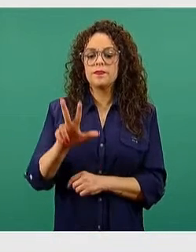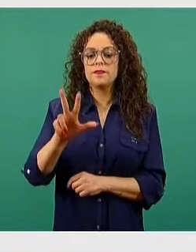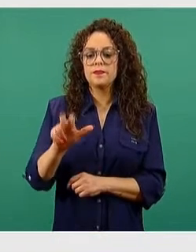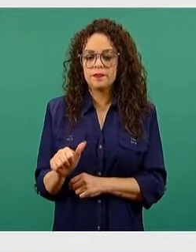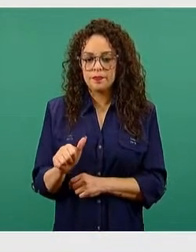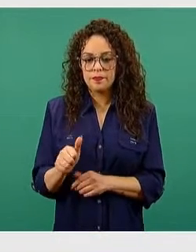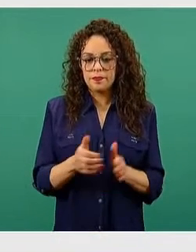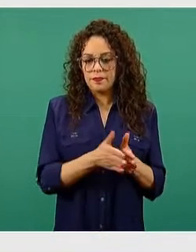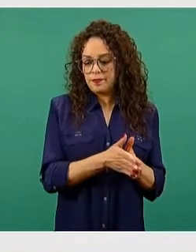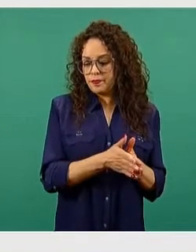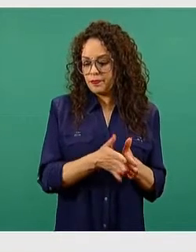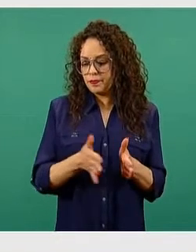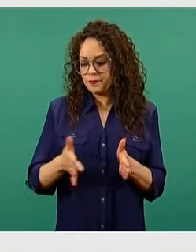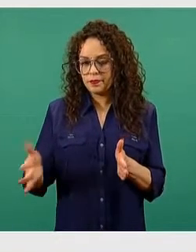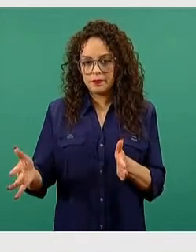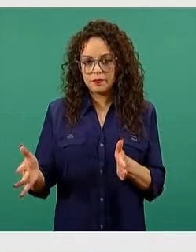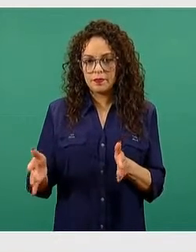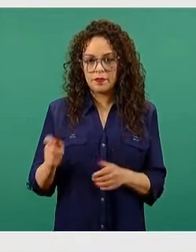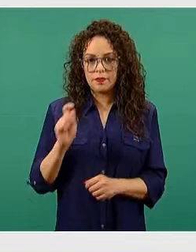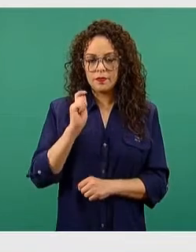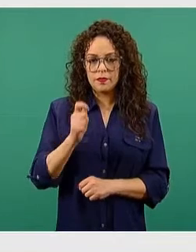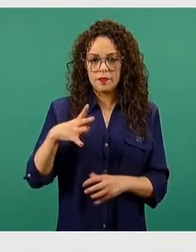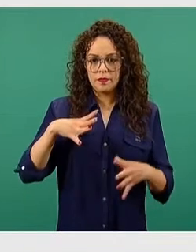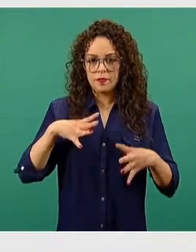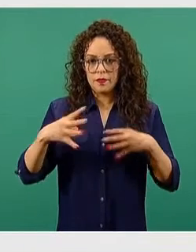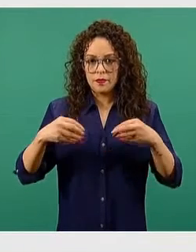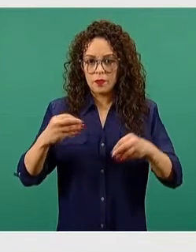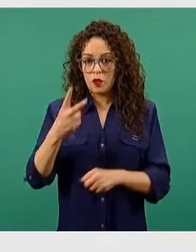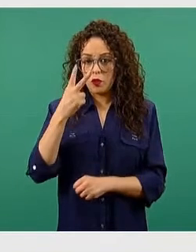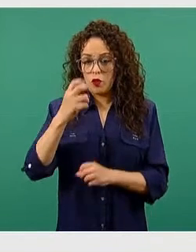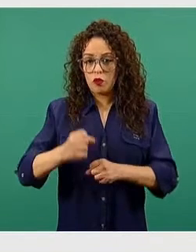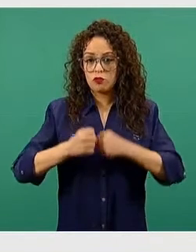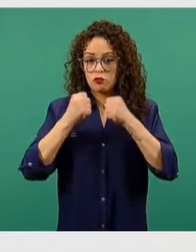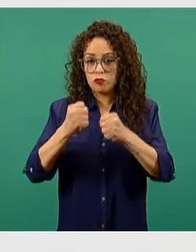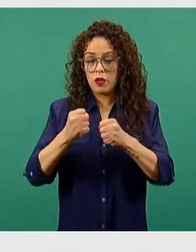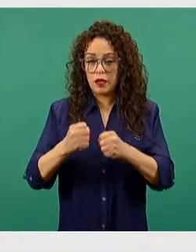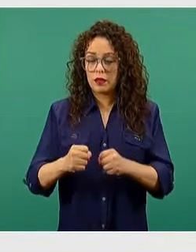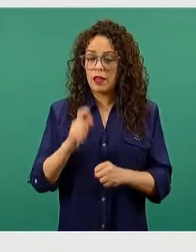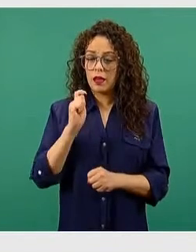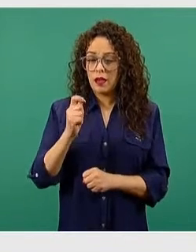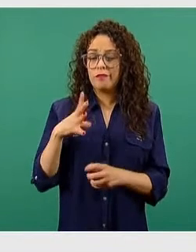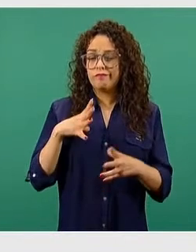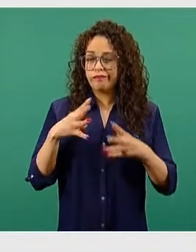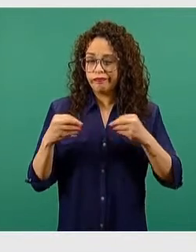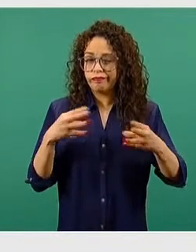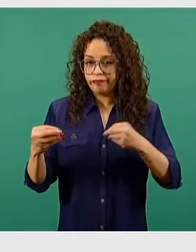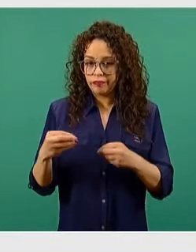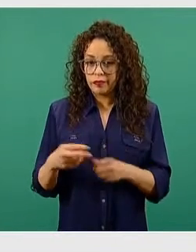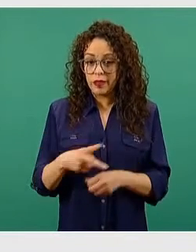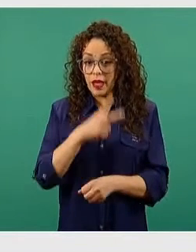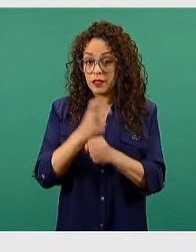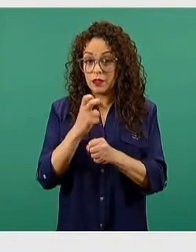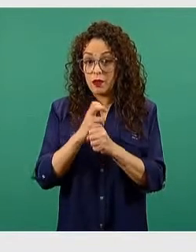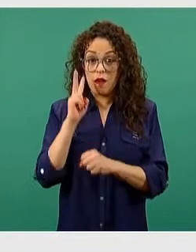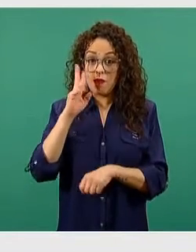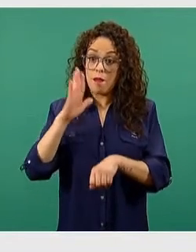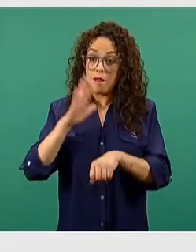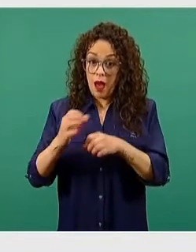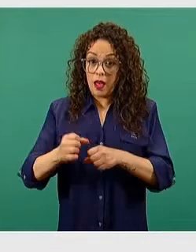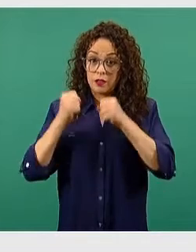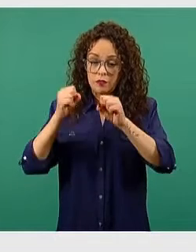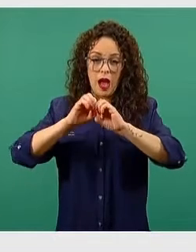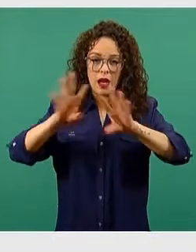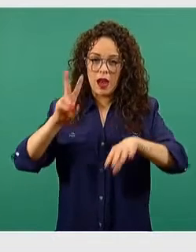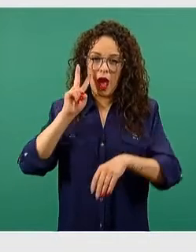olas que se han presentado durante la epidemia. El segundo repunte claramente mucho más intenso,